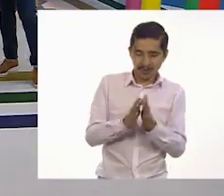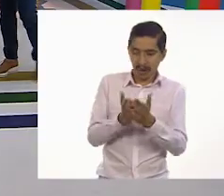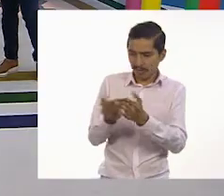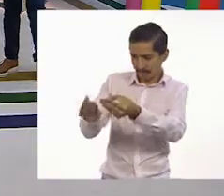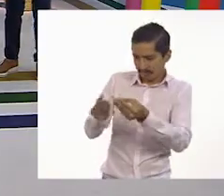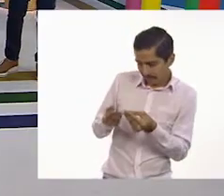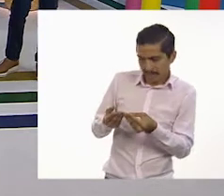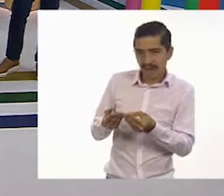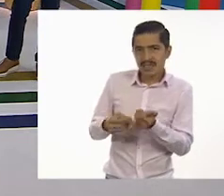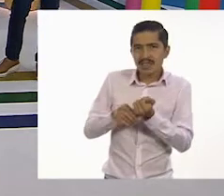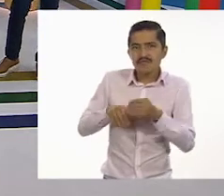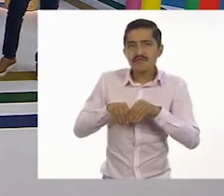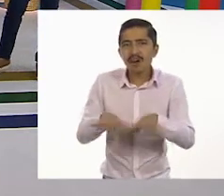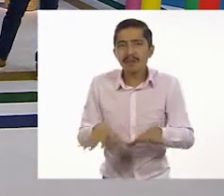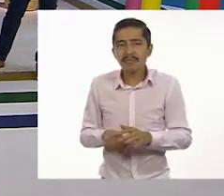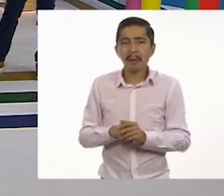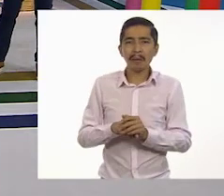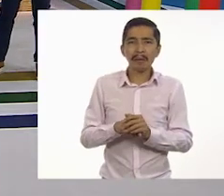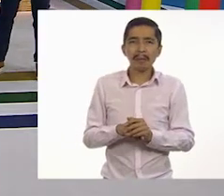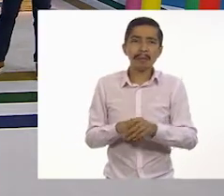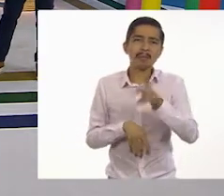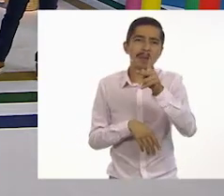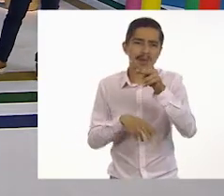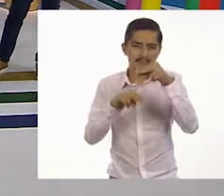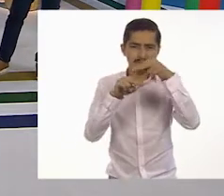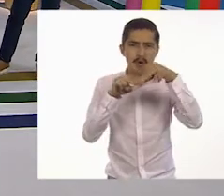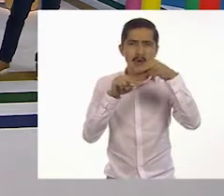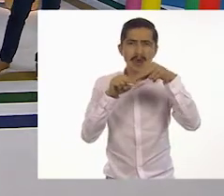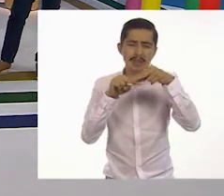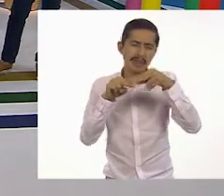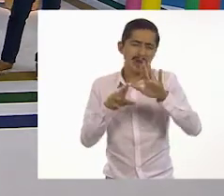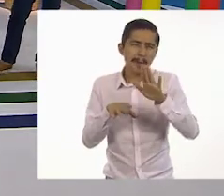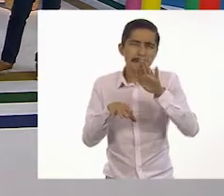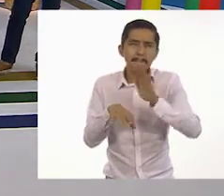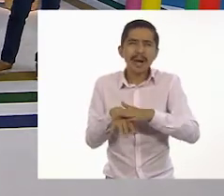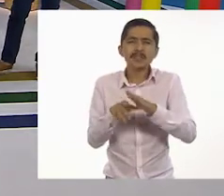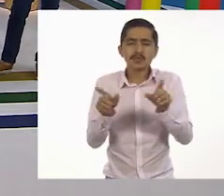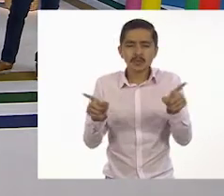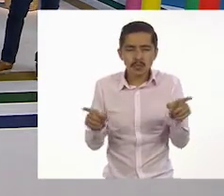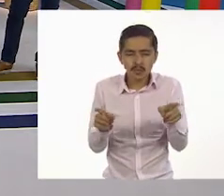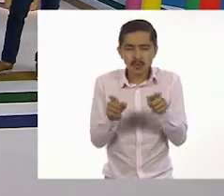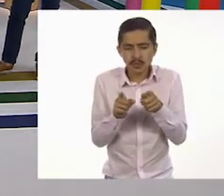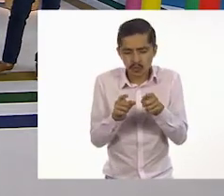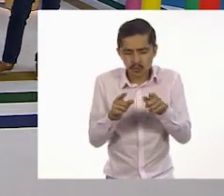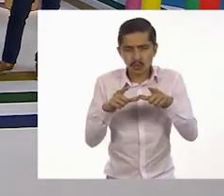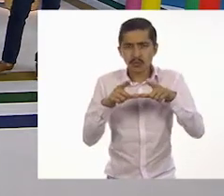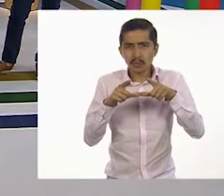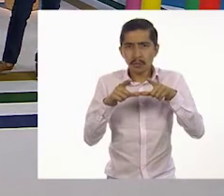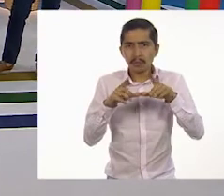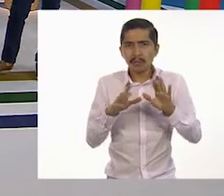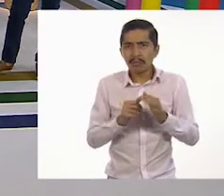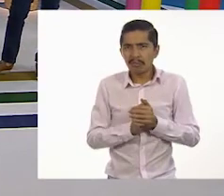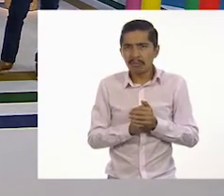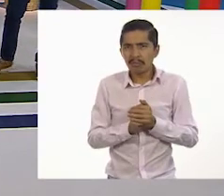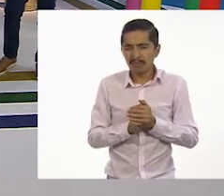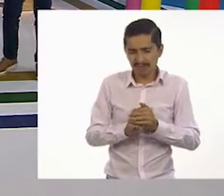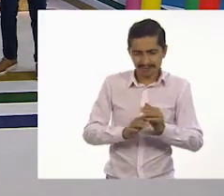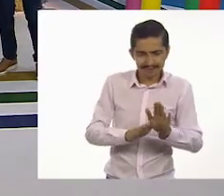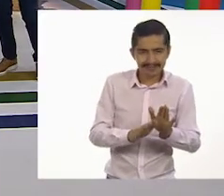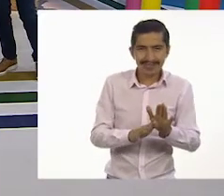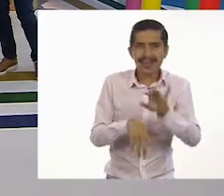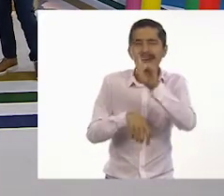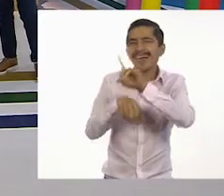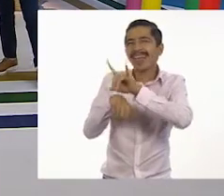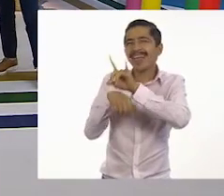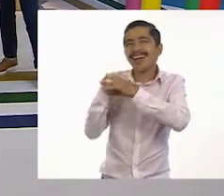O sea, es un boleto, pero más pequeñín. ¿Verdad, bro? Ton. Bueno, ya es